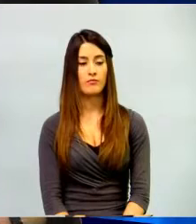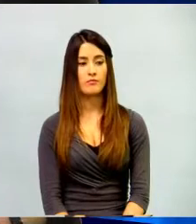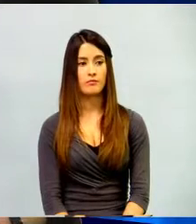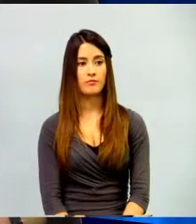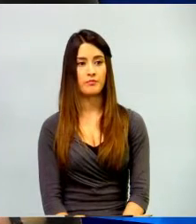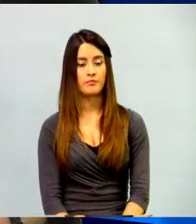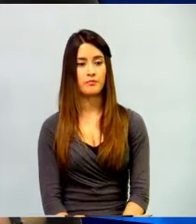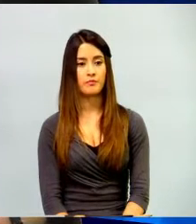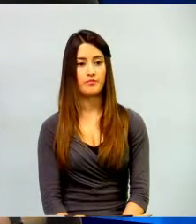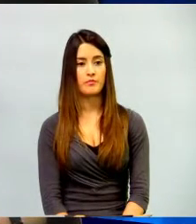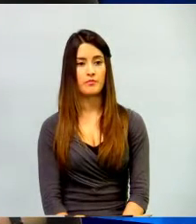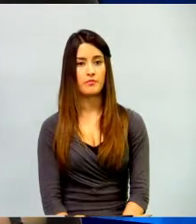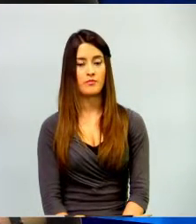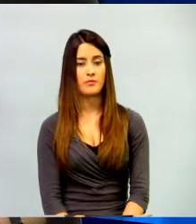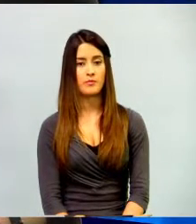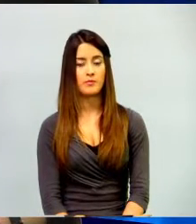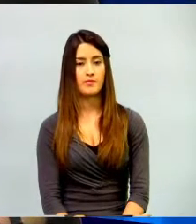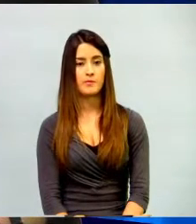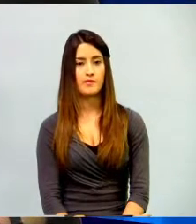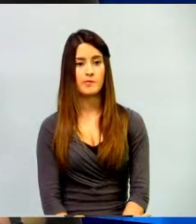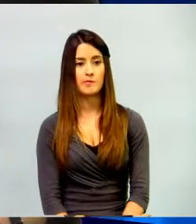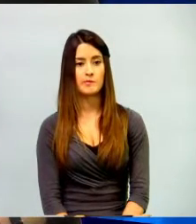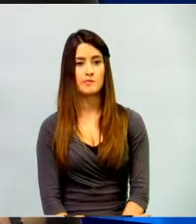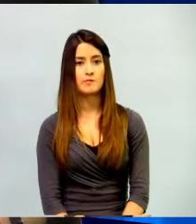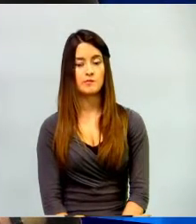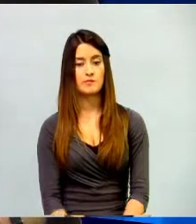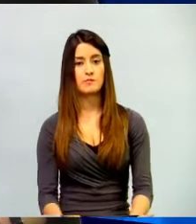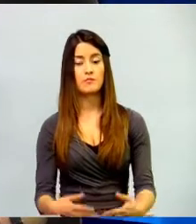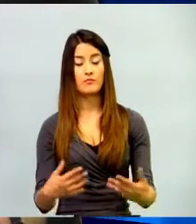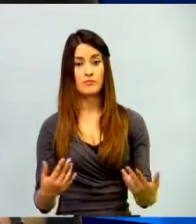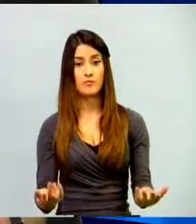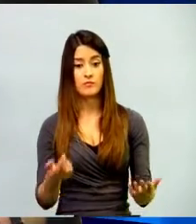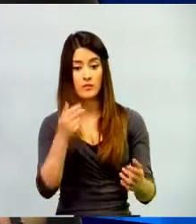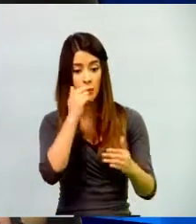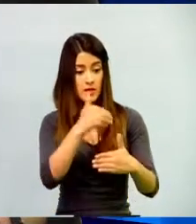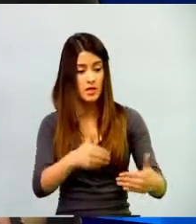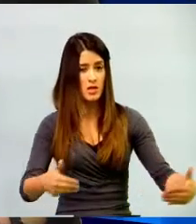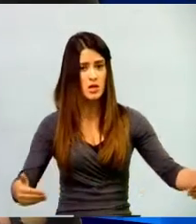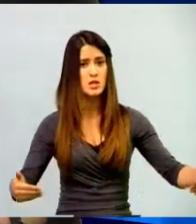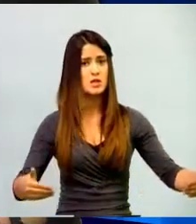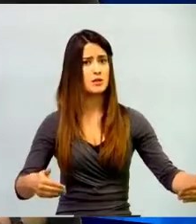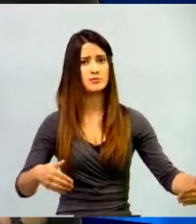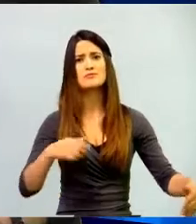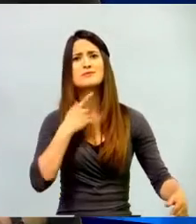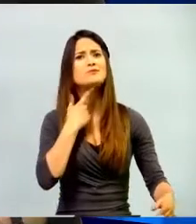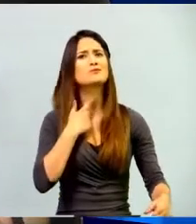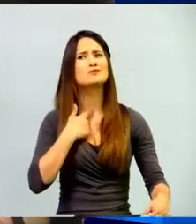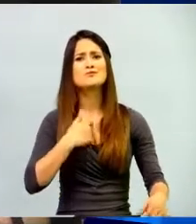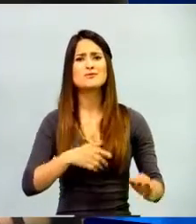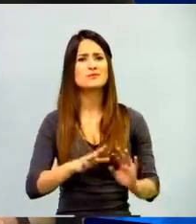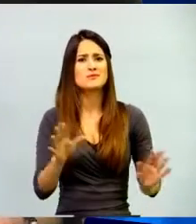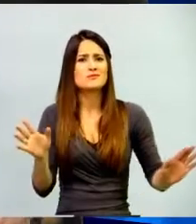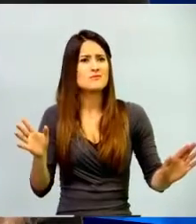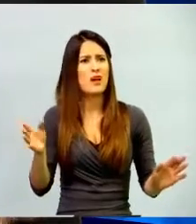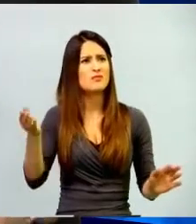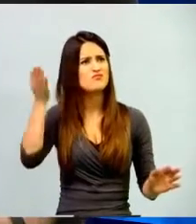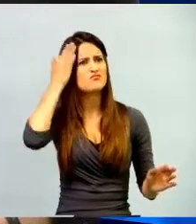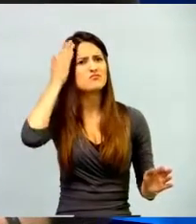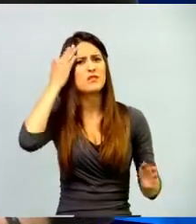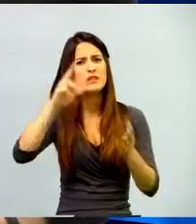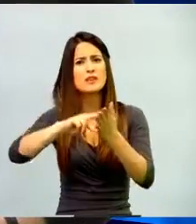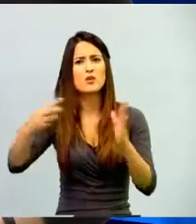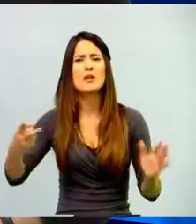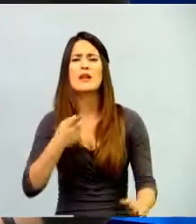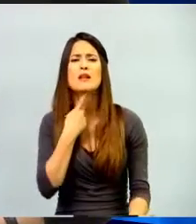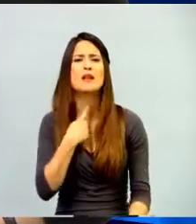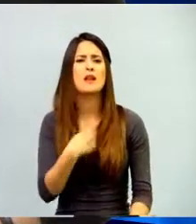interactuar con este tipo de tecnologías. Es vital, vital